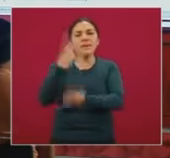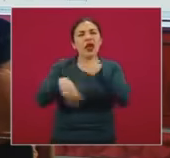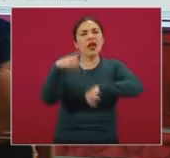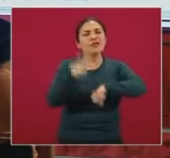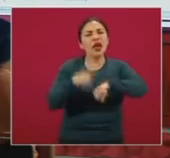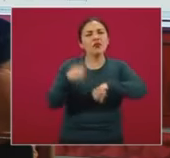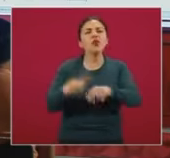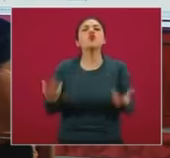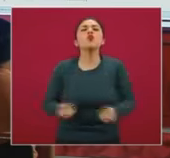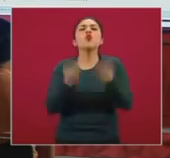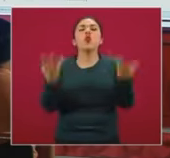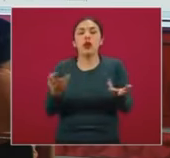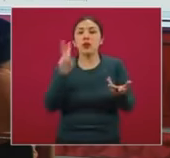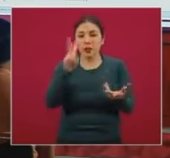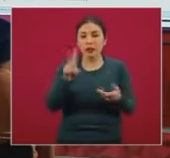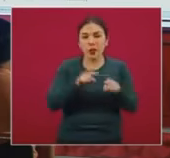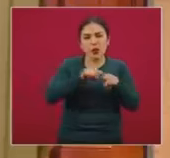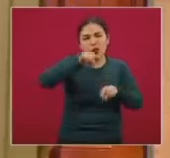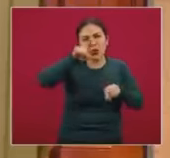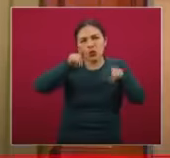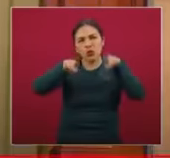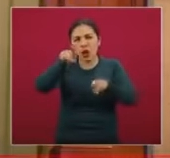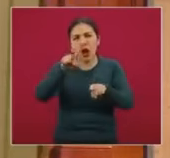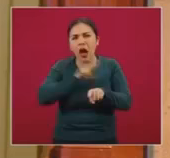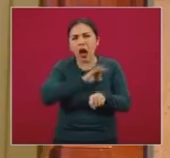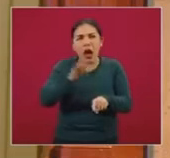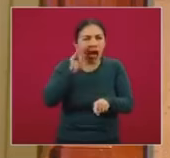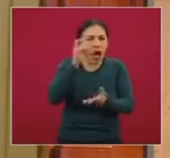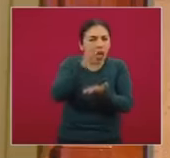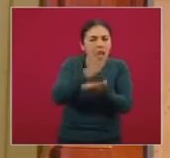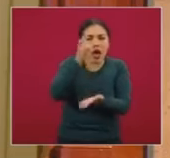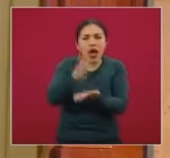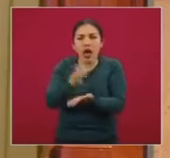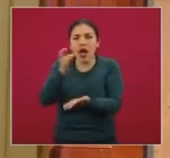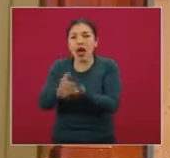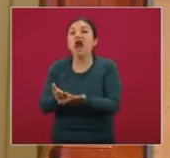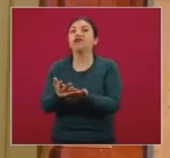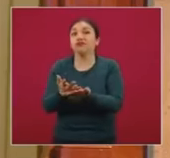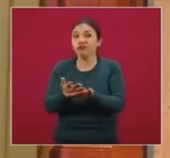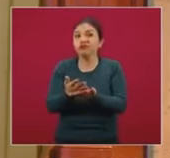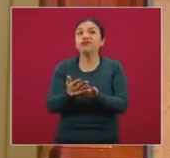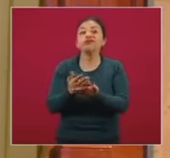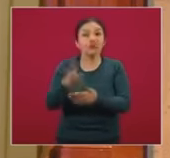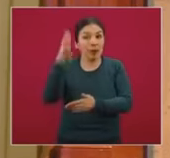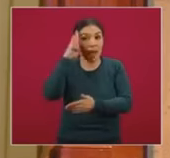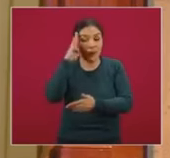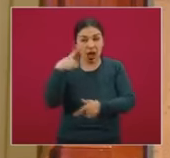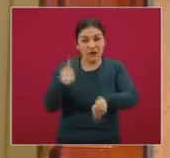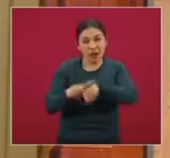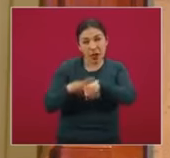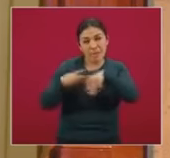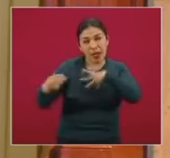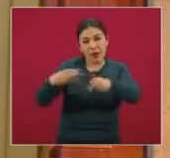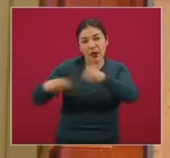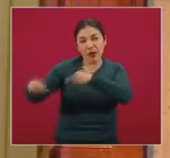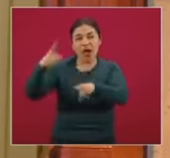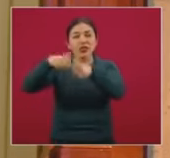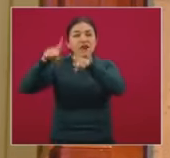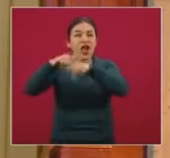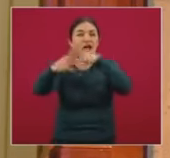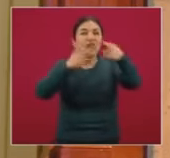presentando, y un poco en las curvas podremos evidenciar la magnitud que ha tenido la pandemia para cada una de estas